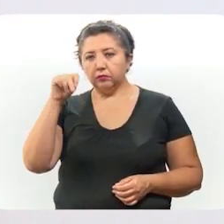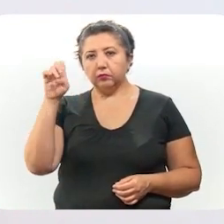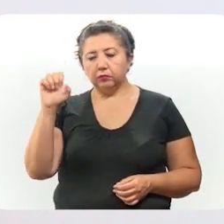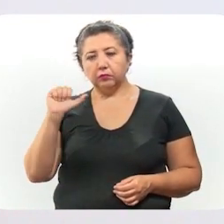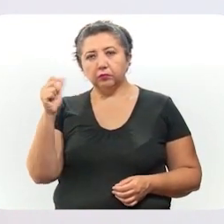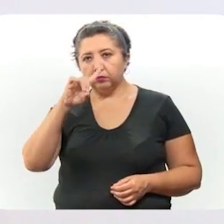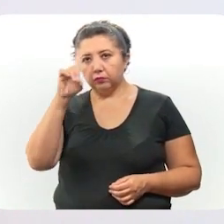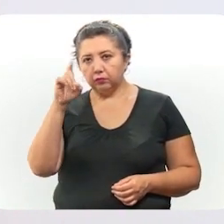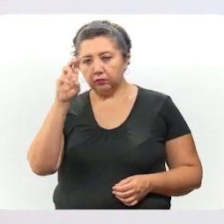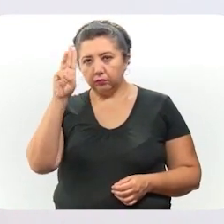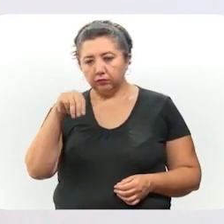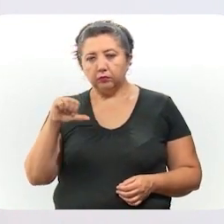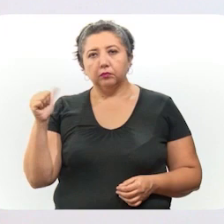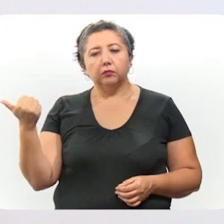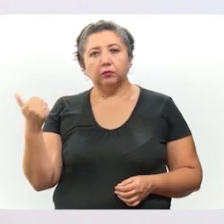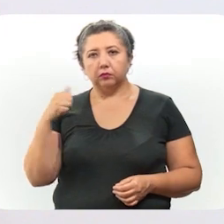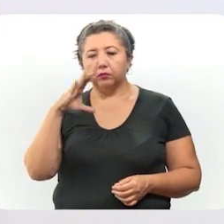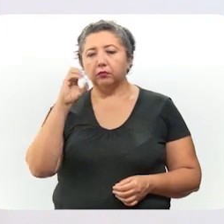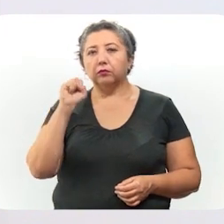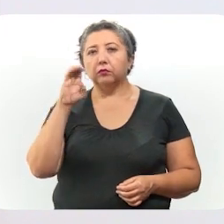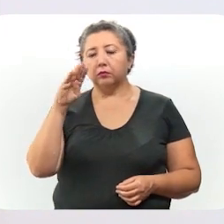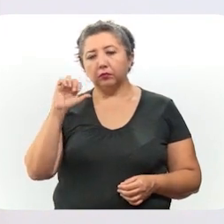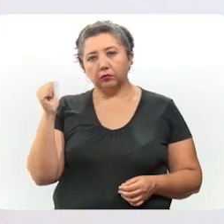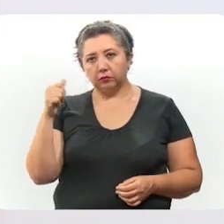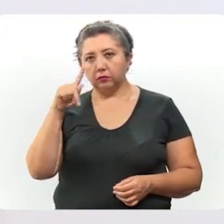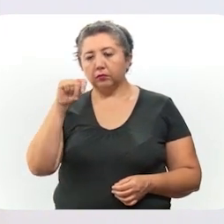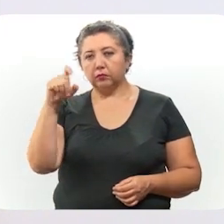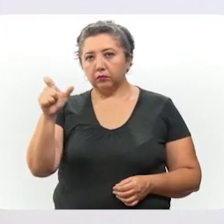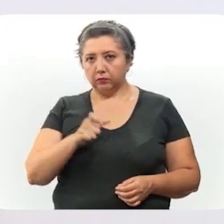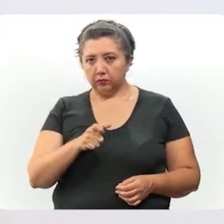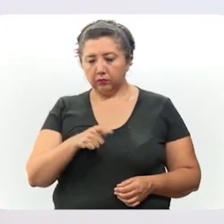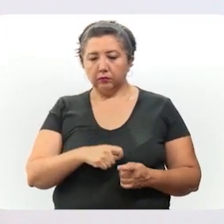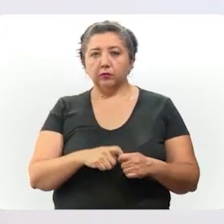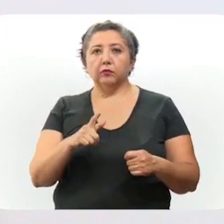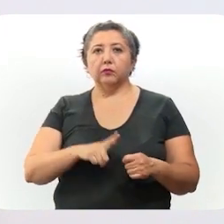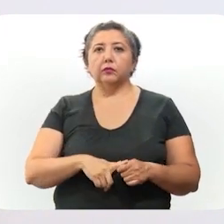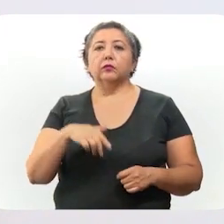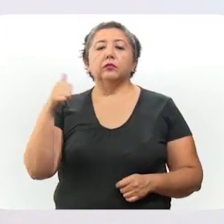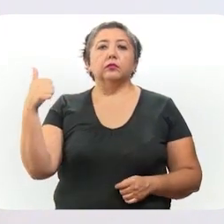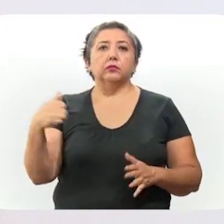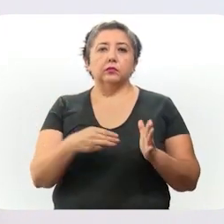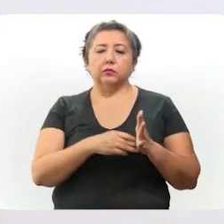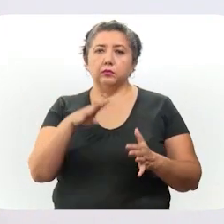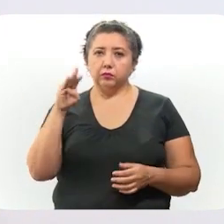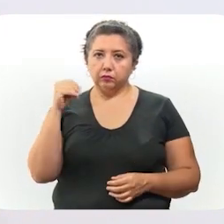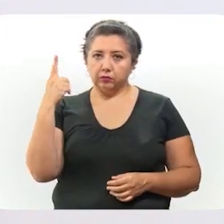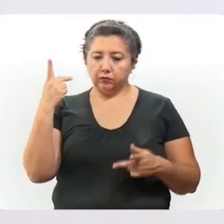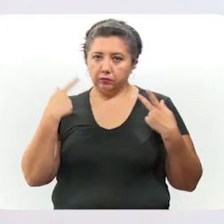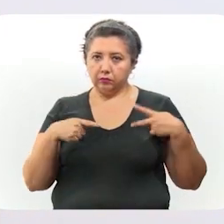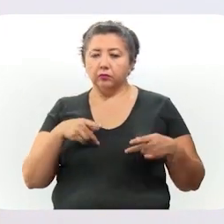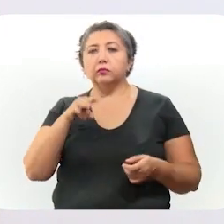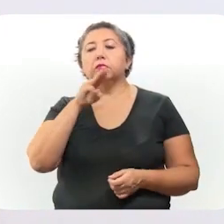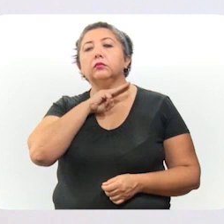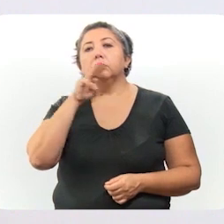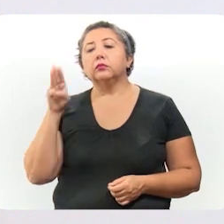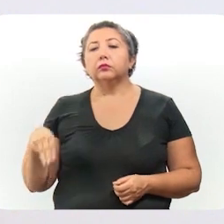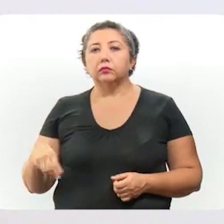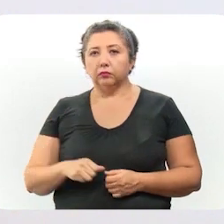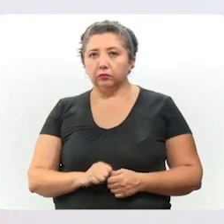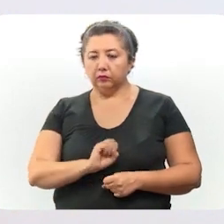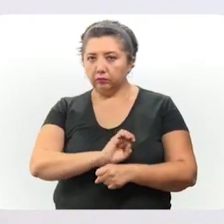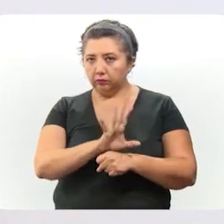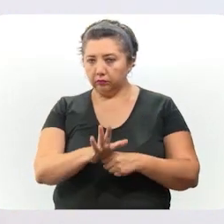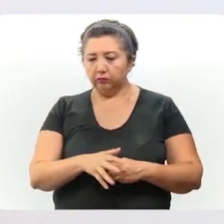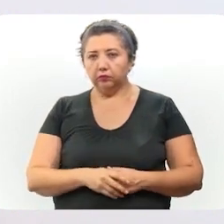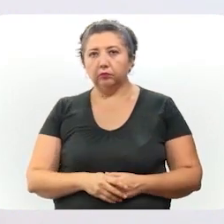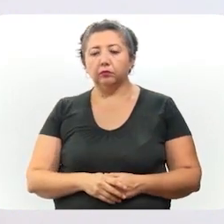uno en Silán de Bravo, uno en Peto y uno en SACAP y uno en Tecash. En total son 6,091 las personas fallecidas a causa